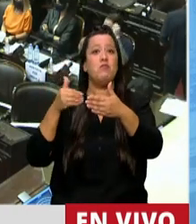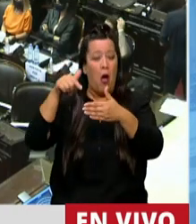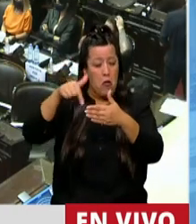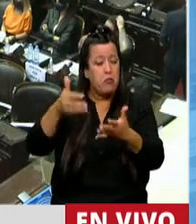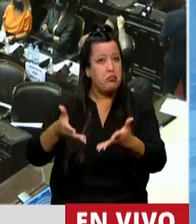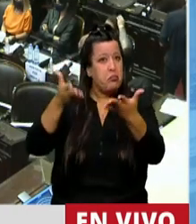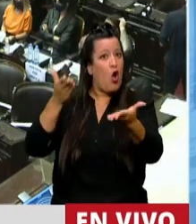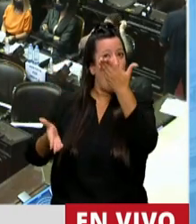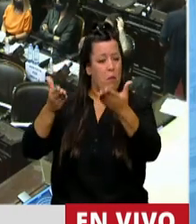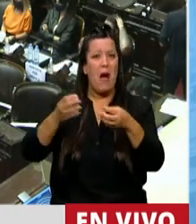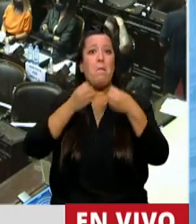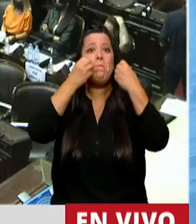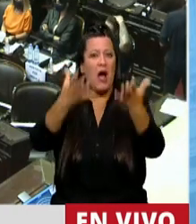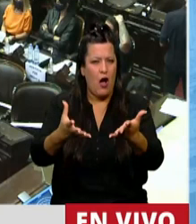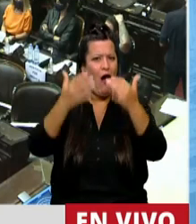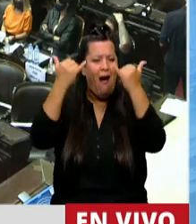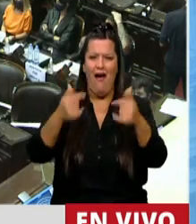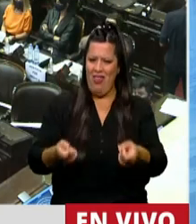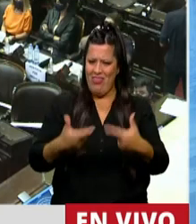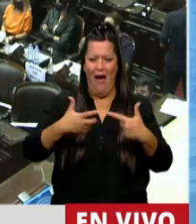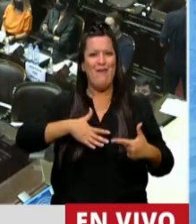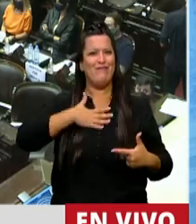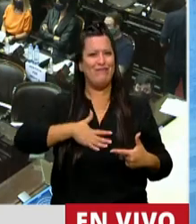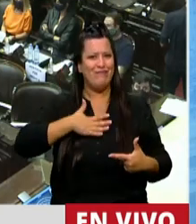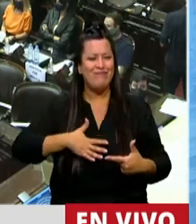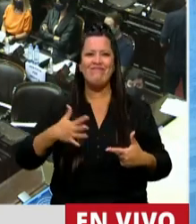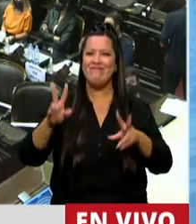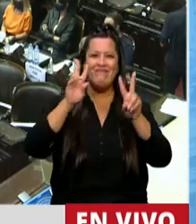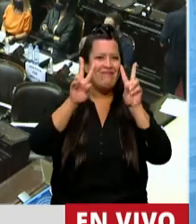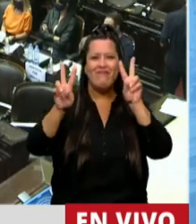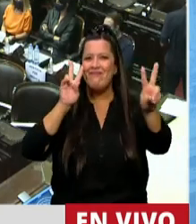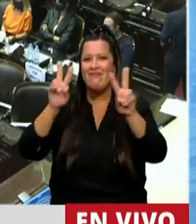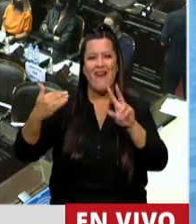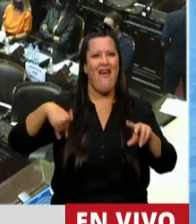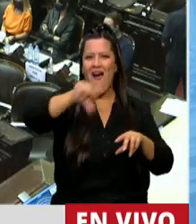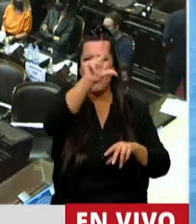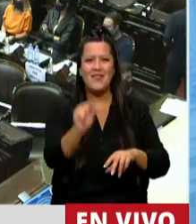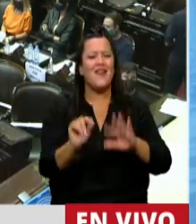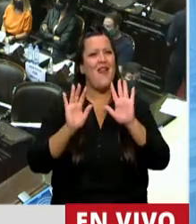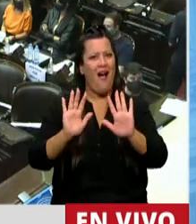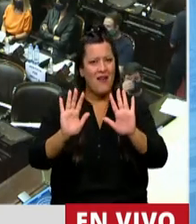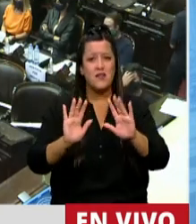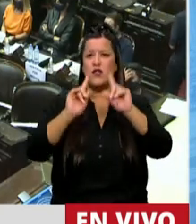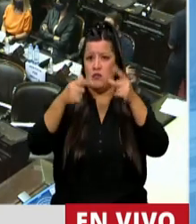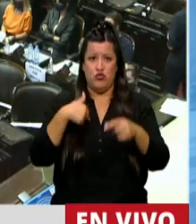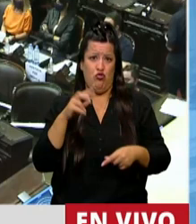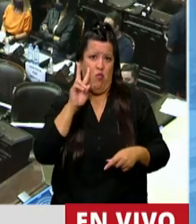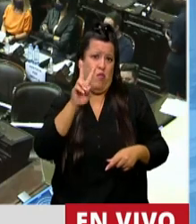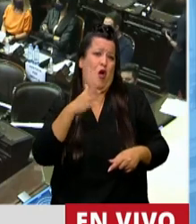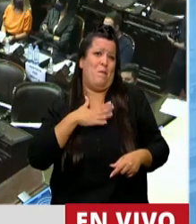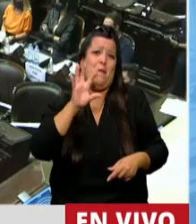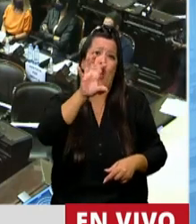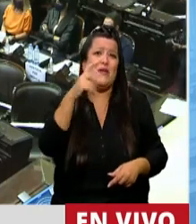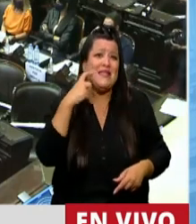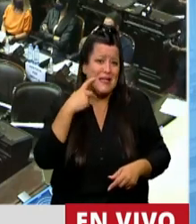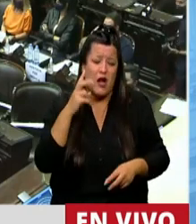nos llena de satisfacción porque lo vemos en cada uno de los rincones de la Argentina, lo veo yo en mi provincia de Entre